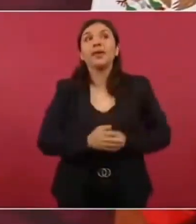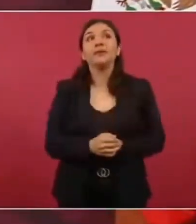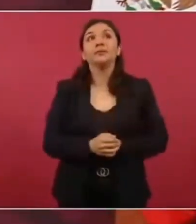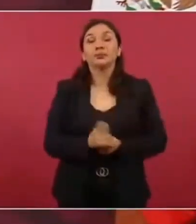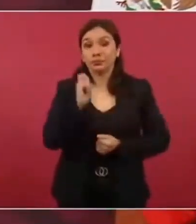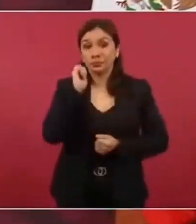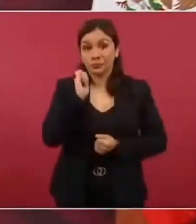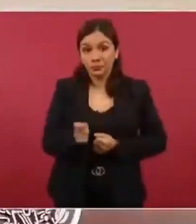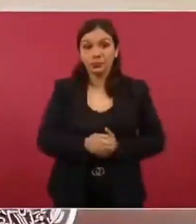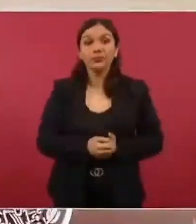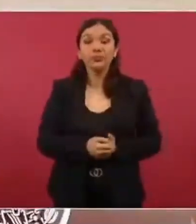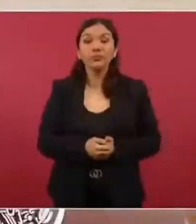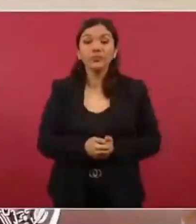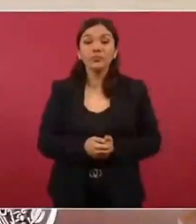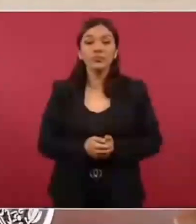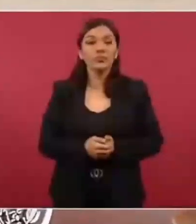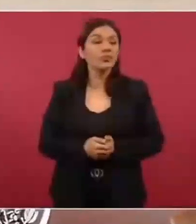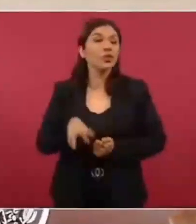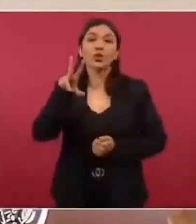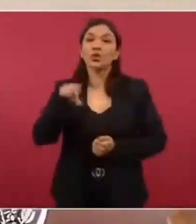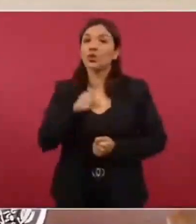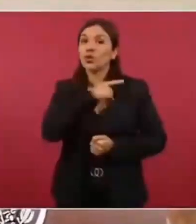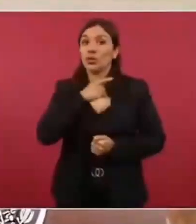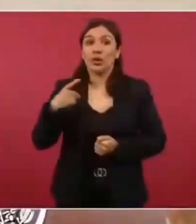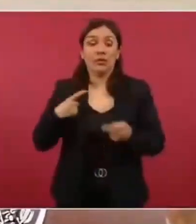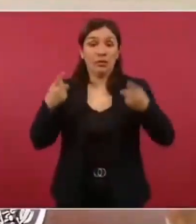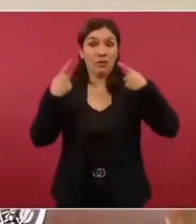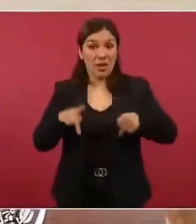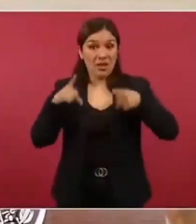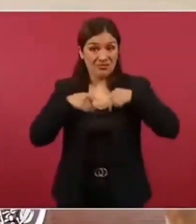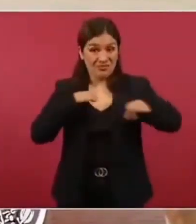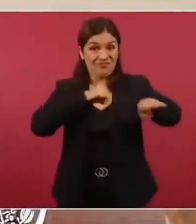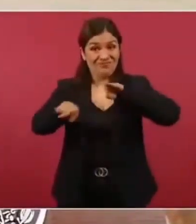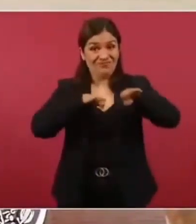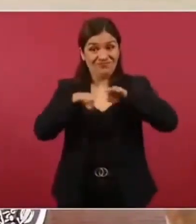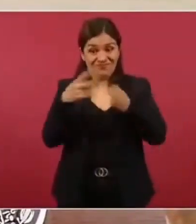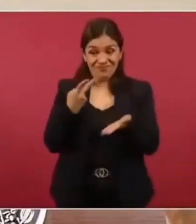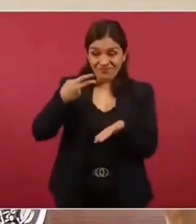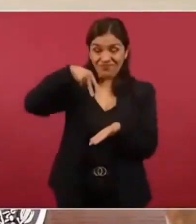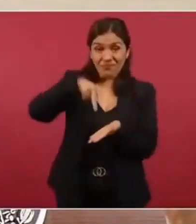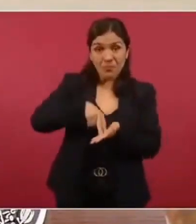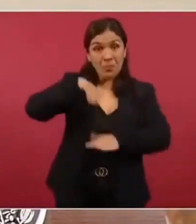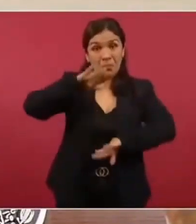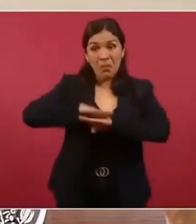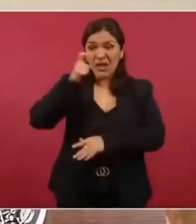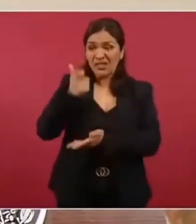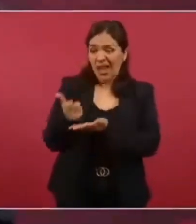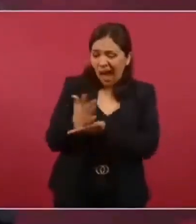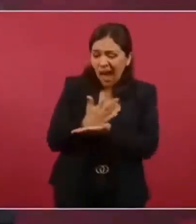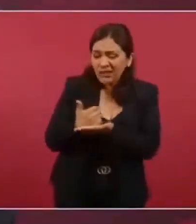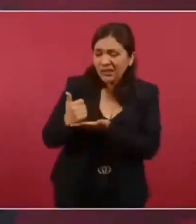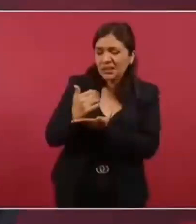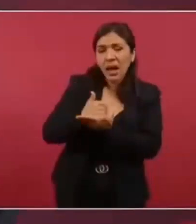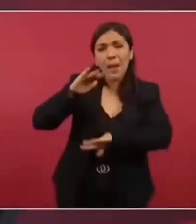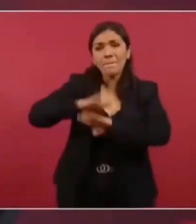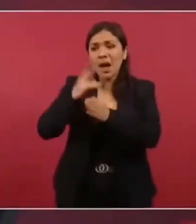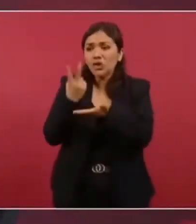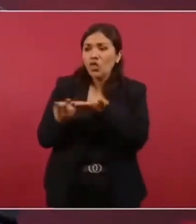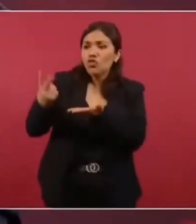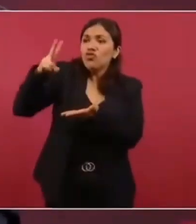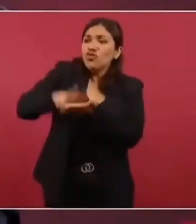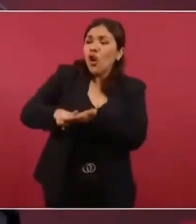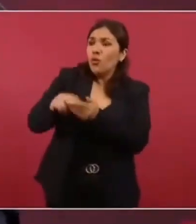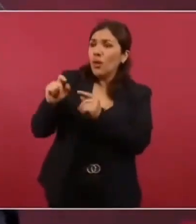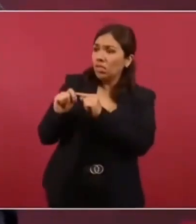haya funcionarios públicos que ganen el doble de lo que gana el presidente de